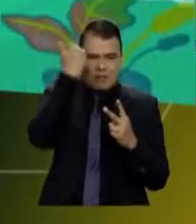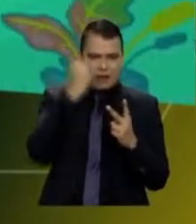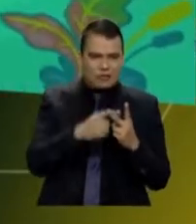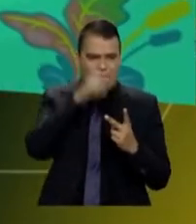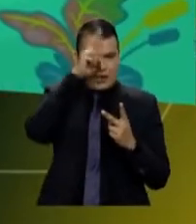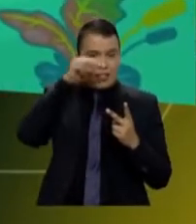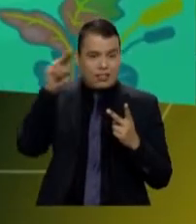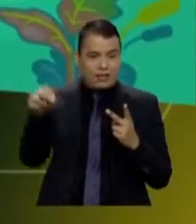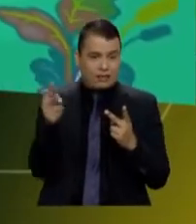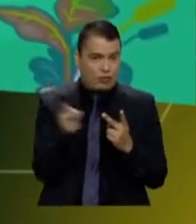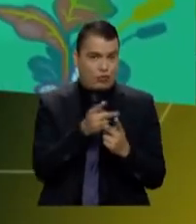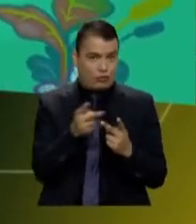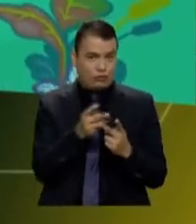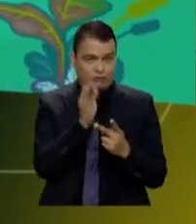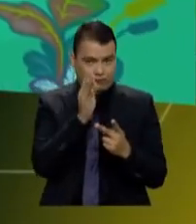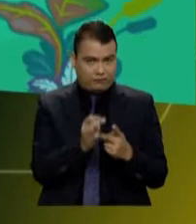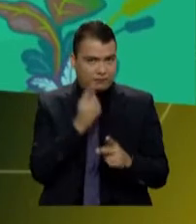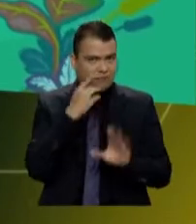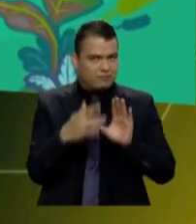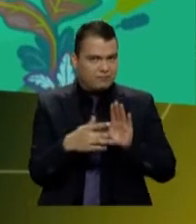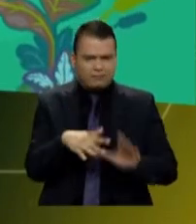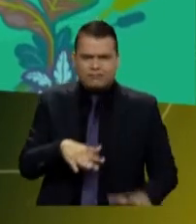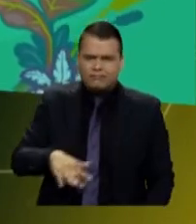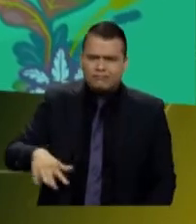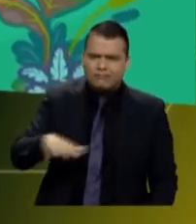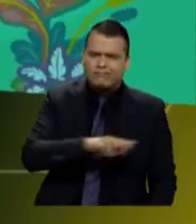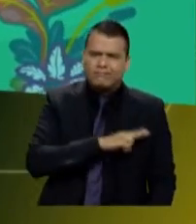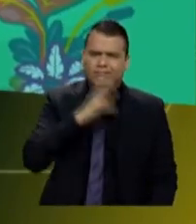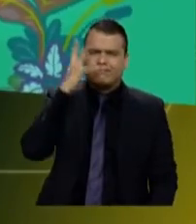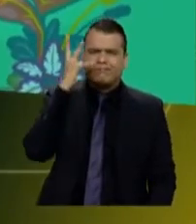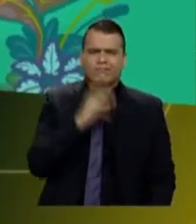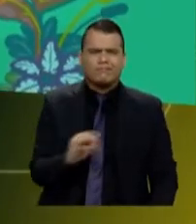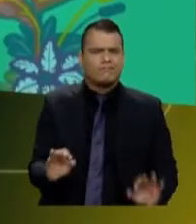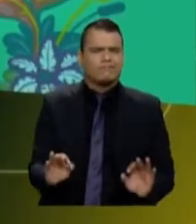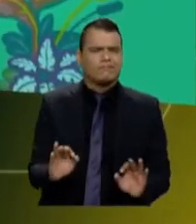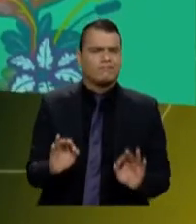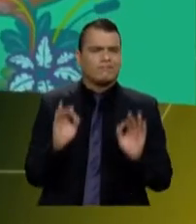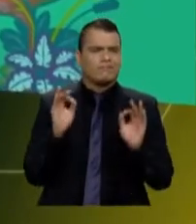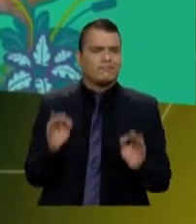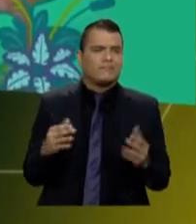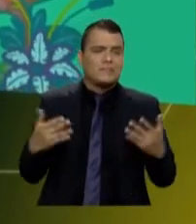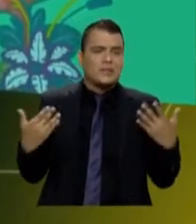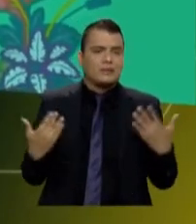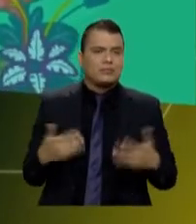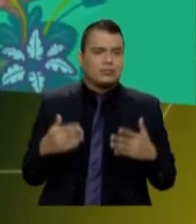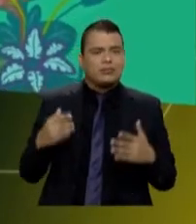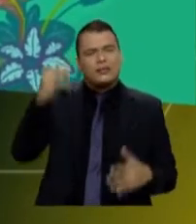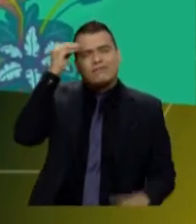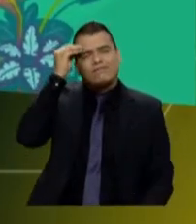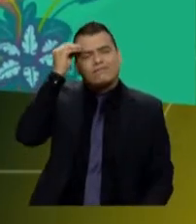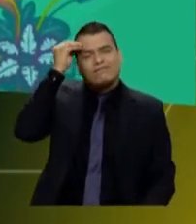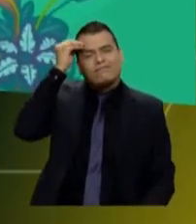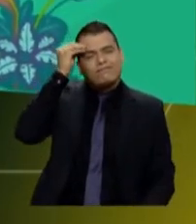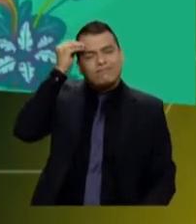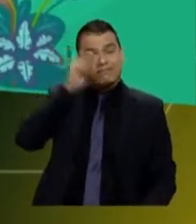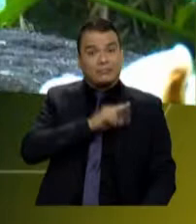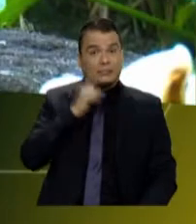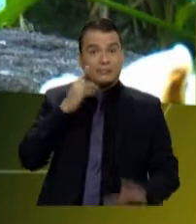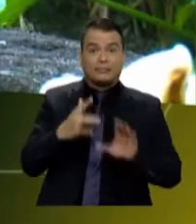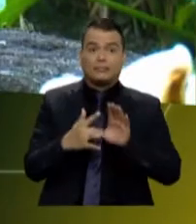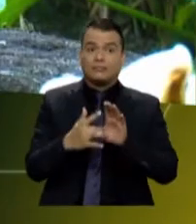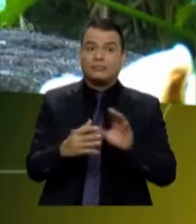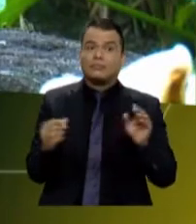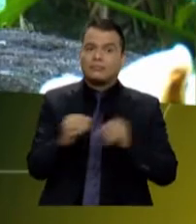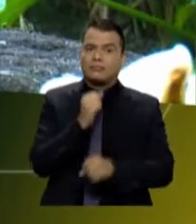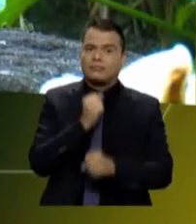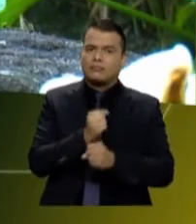su abuelo, la riqueza del Valle del Cauca, ellos hacen un paseo por el Valle de los Sueños y además nos cuentan cómo trabajan